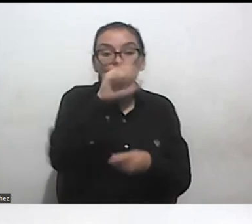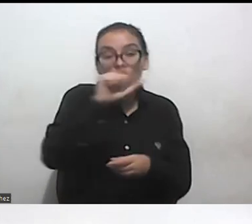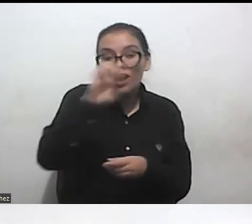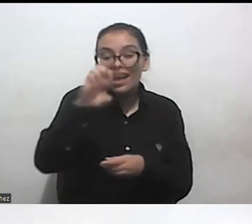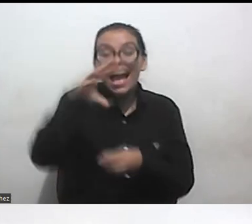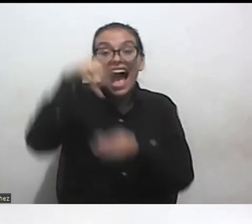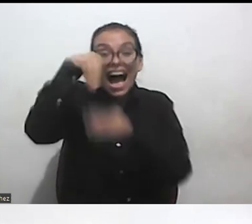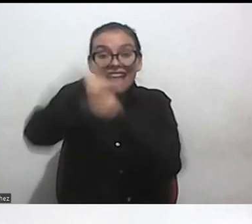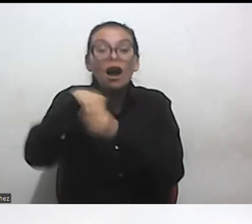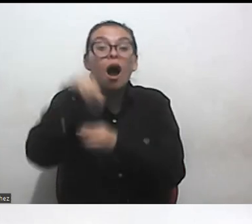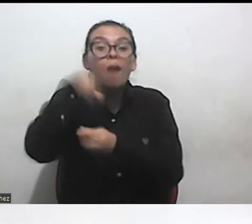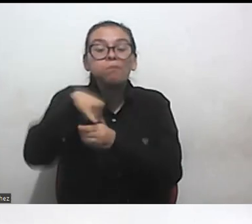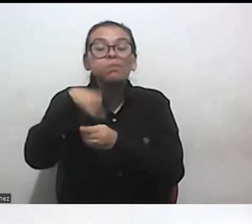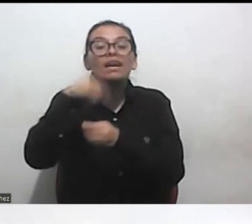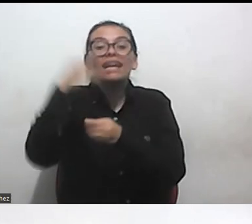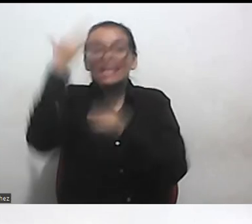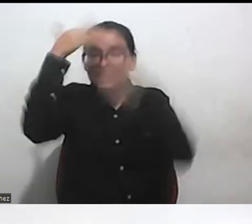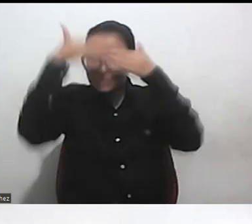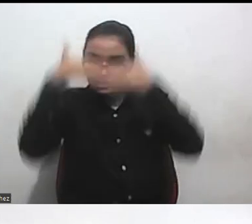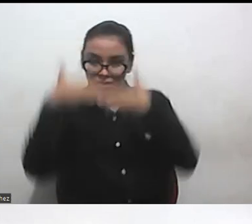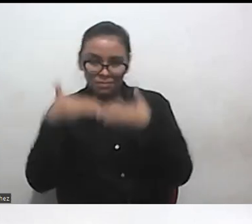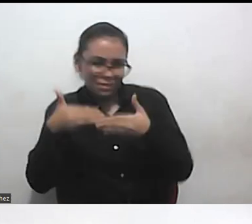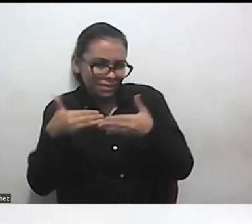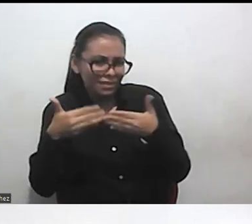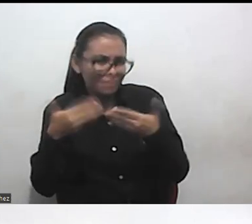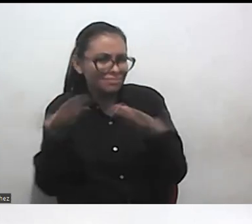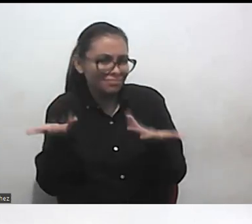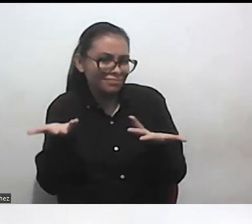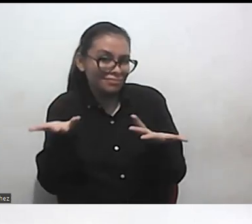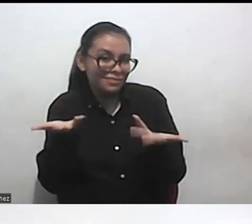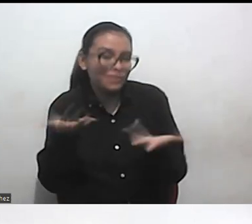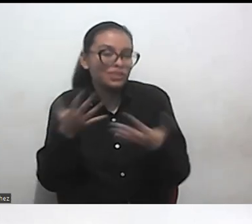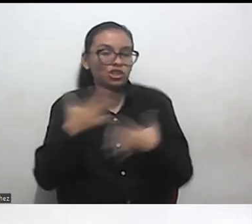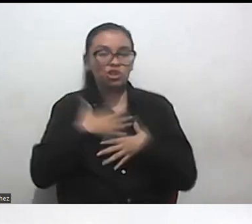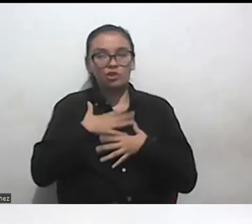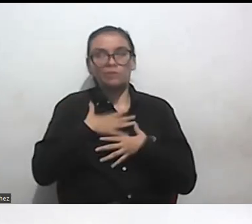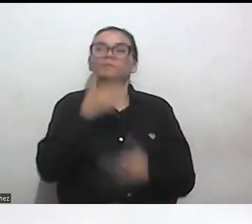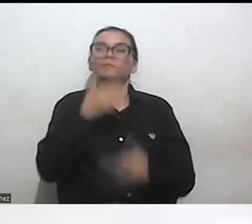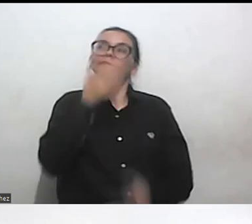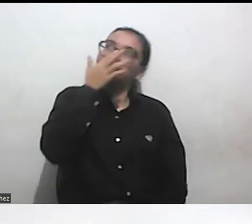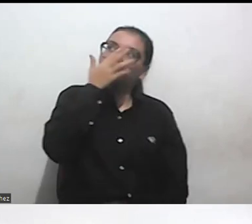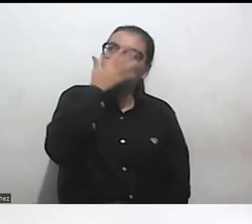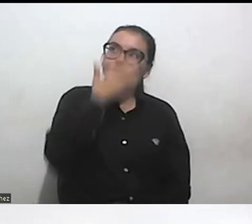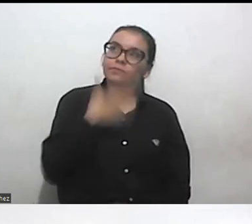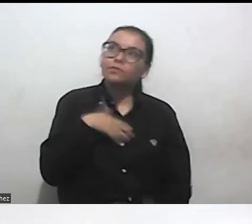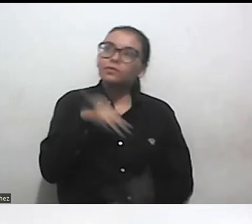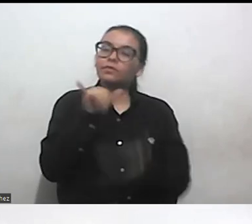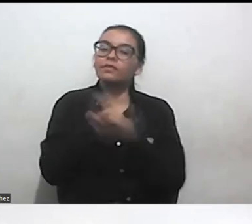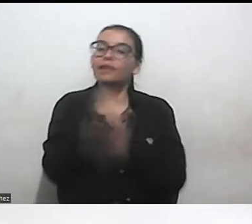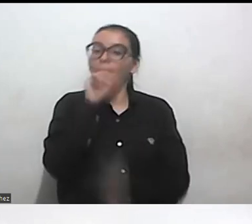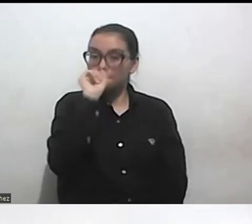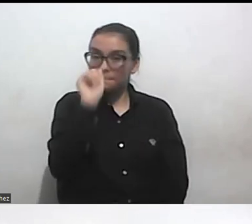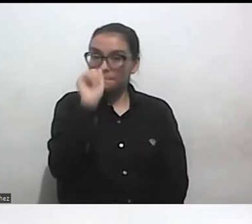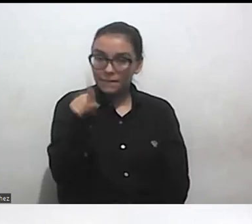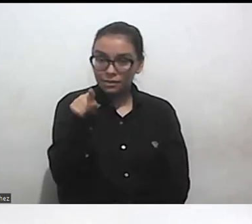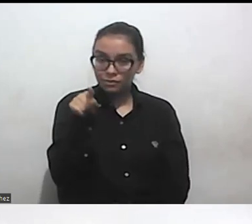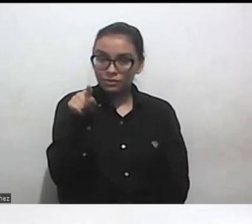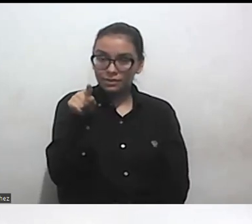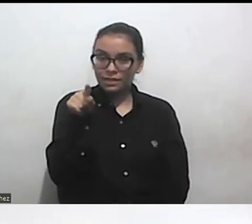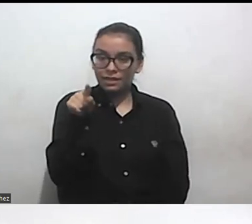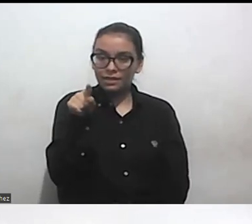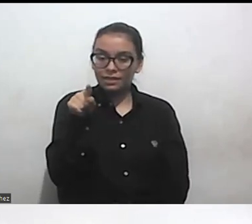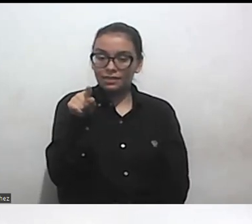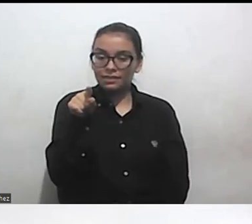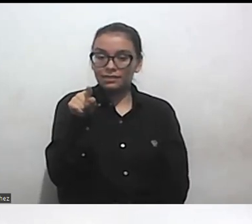entonces yo en ese sentido quería como preguntarles a ustedes dentro de todo lo que han